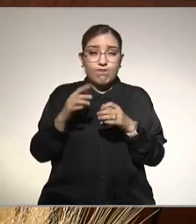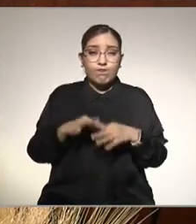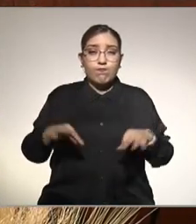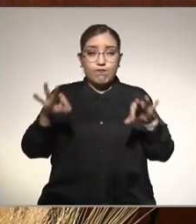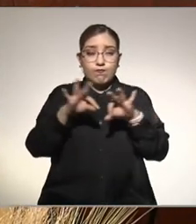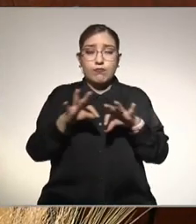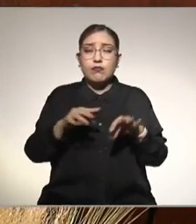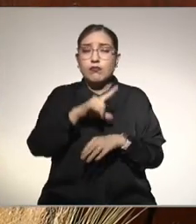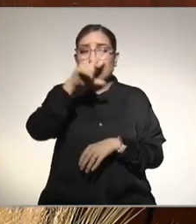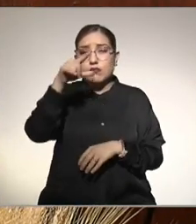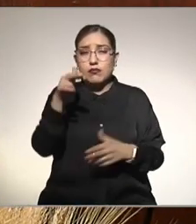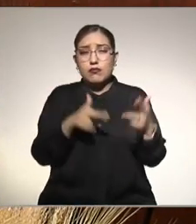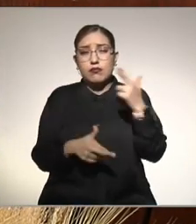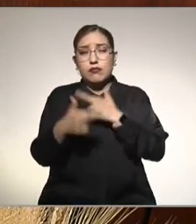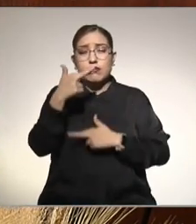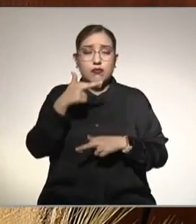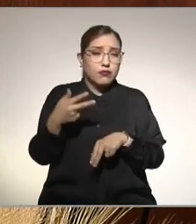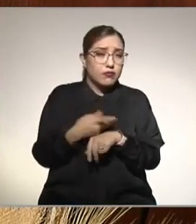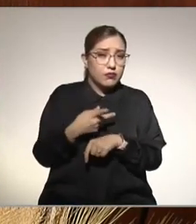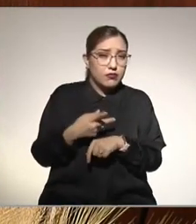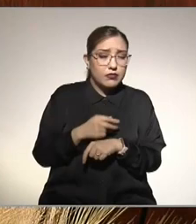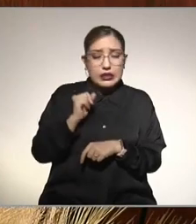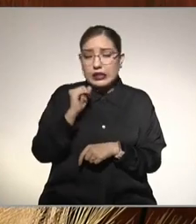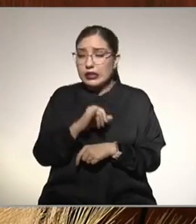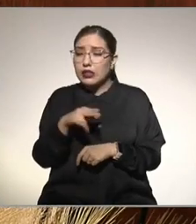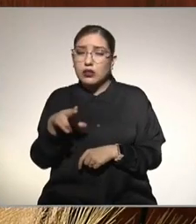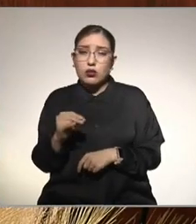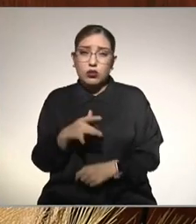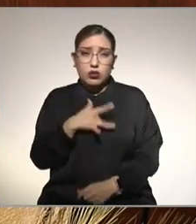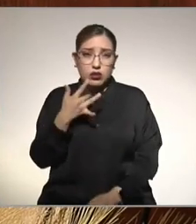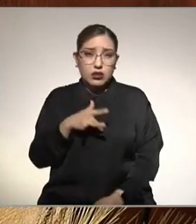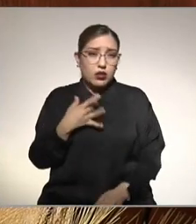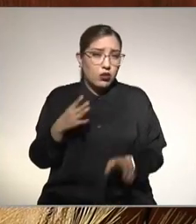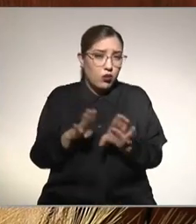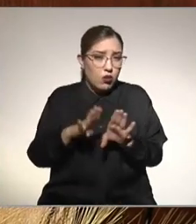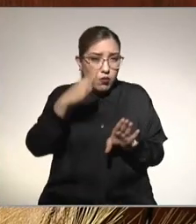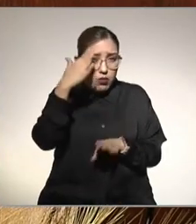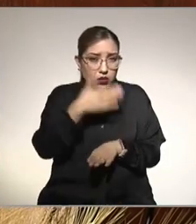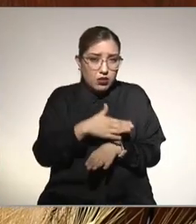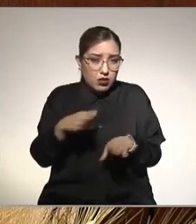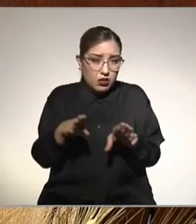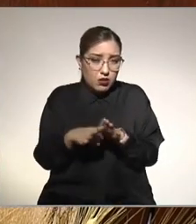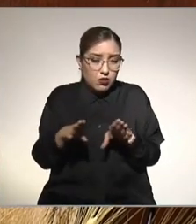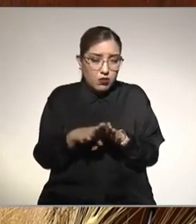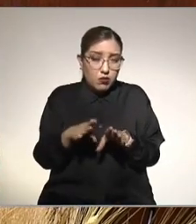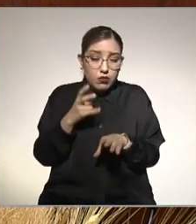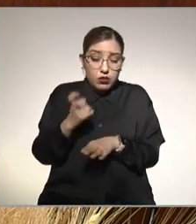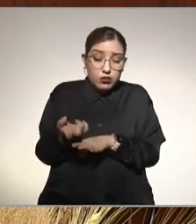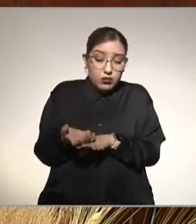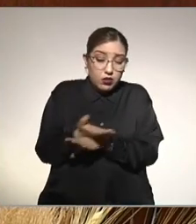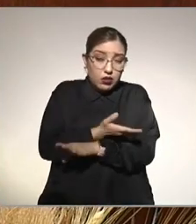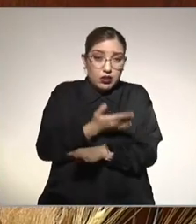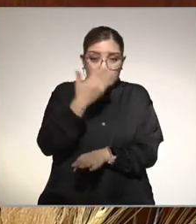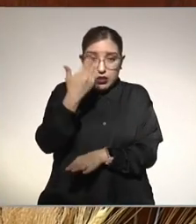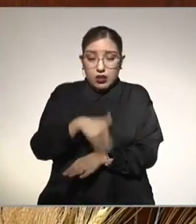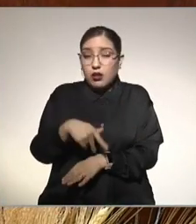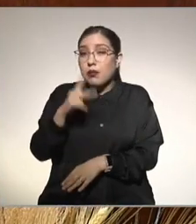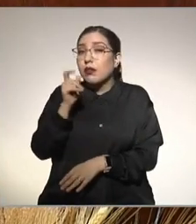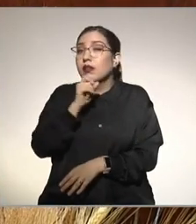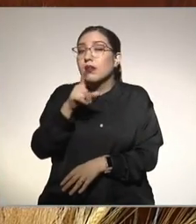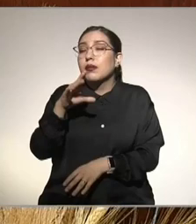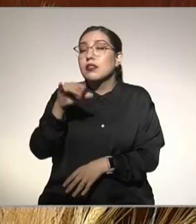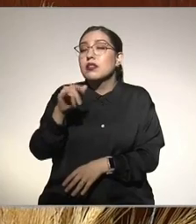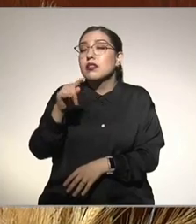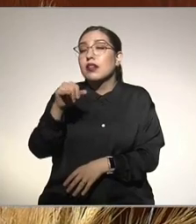a ver qué pasa hay síntomas o no cómo me doy cuenta cómo lo sospecho y cómo se va a diagnosticar esto pero además Citlaly está muy lista